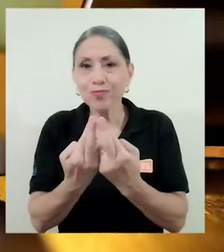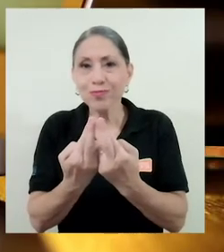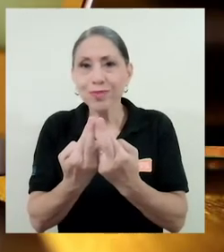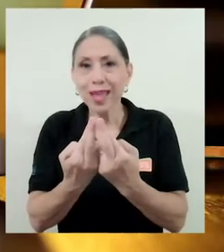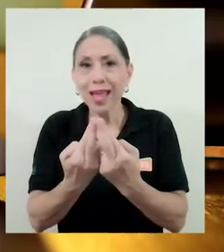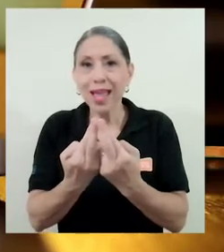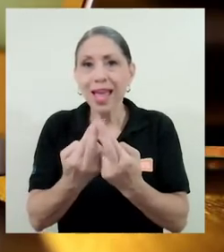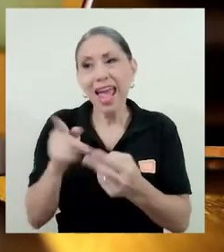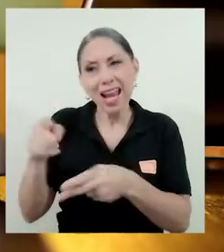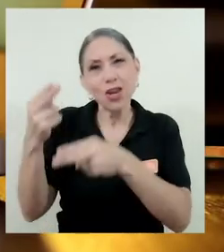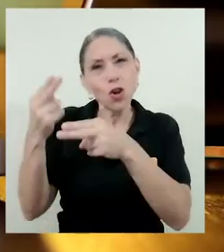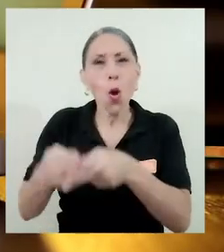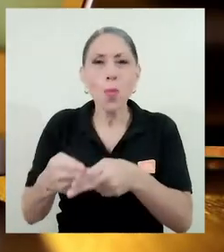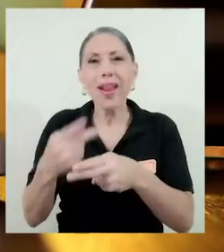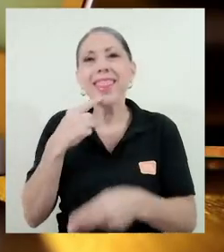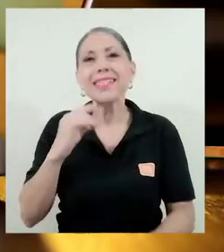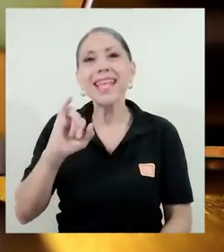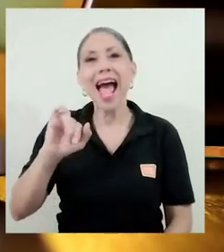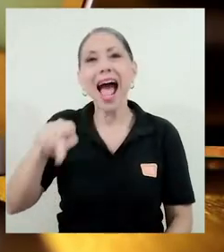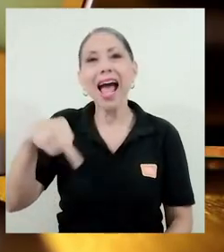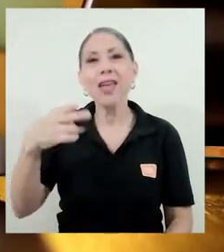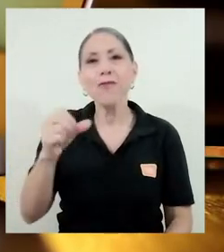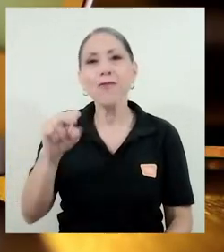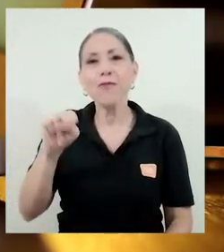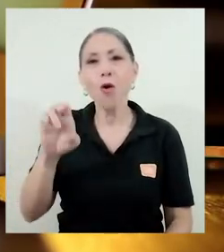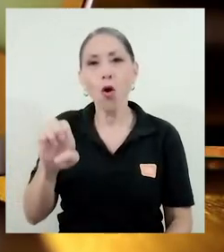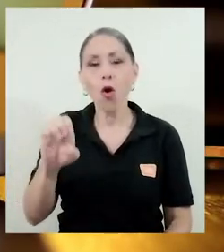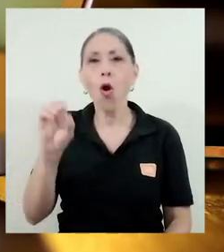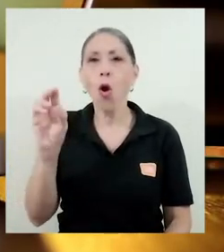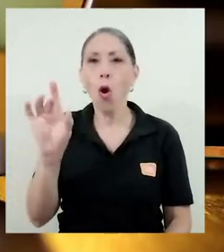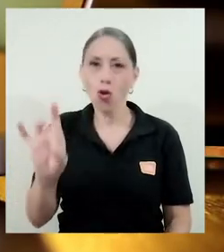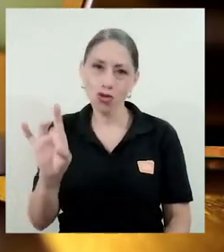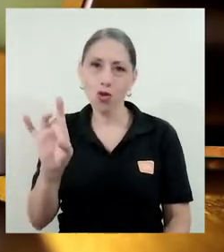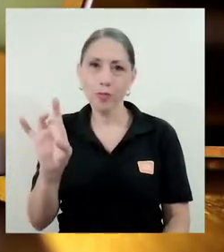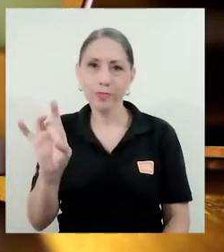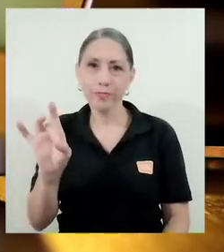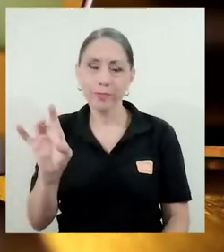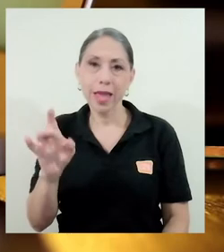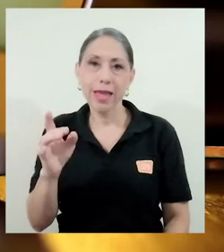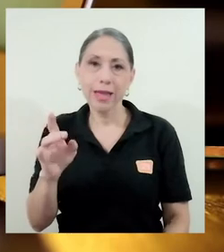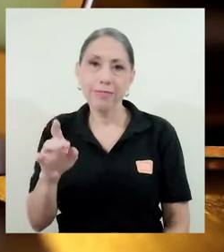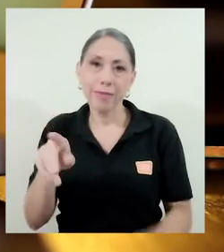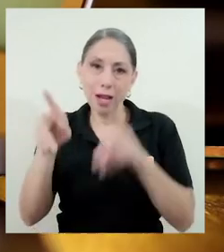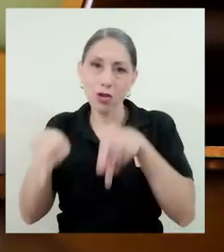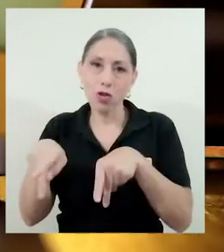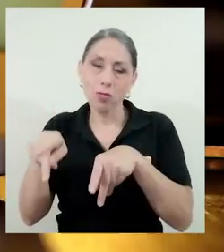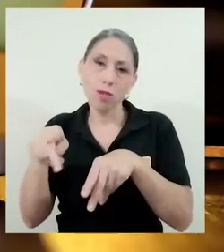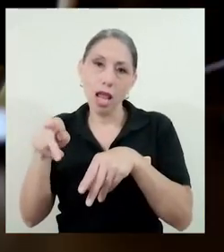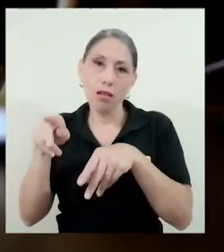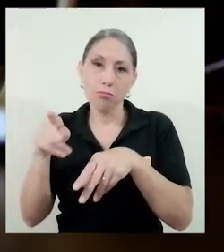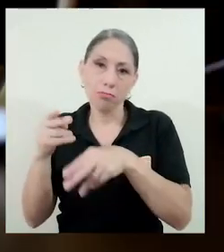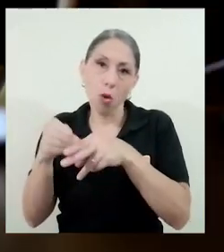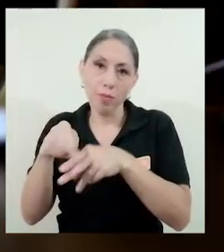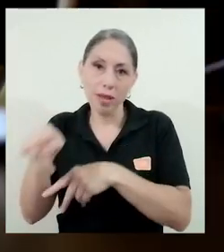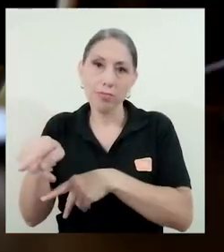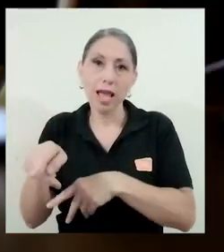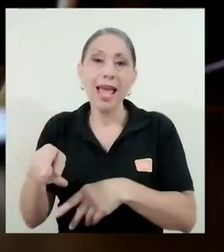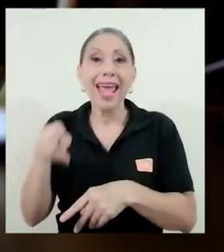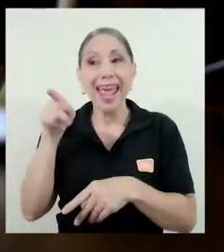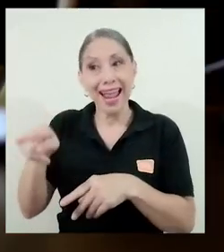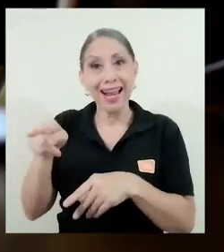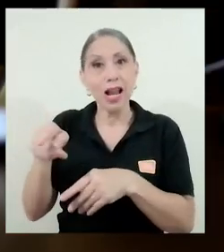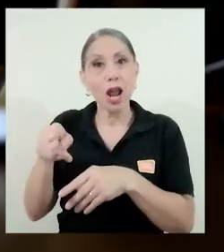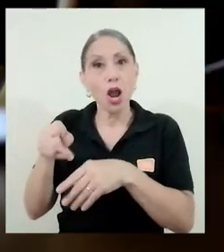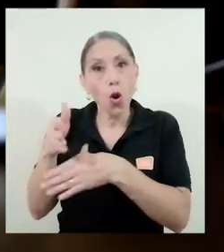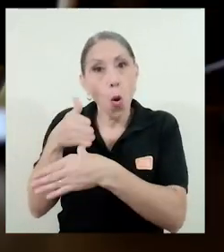el nombre de la persona salía como iPhone 8 y al parecer compartió su pantalla